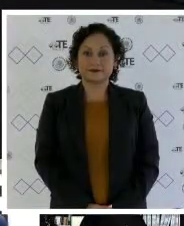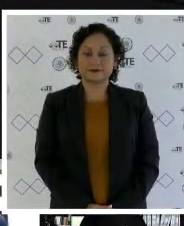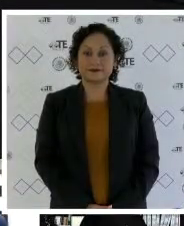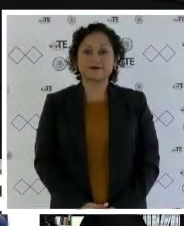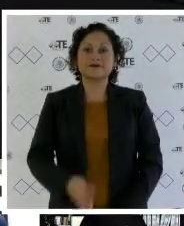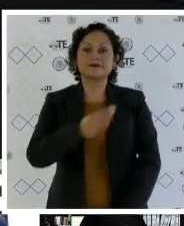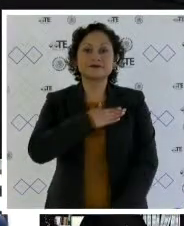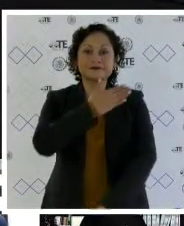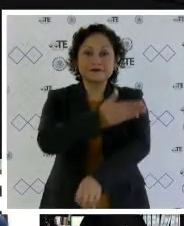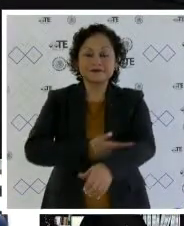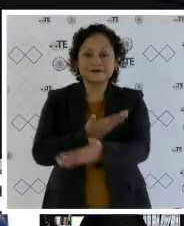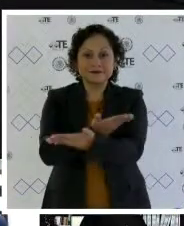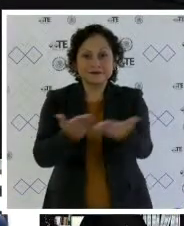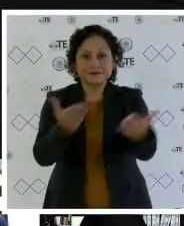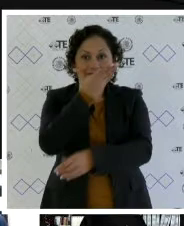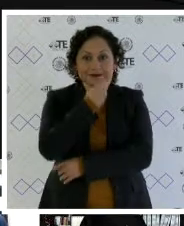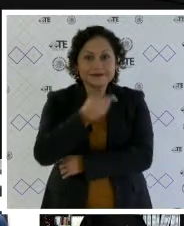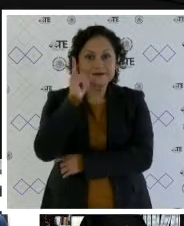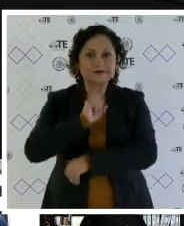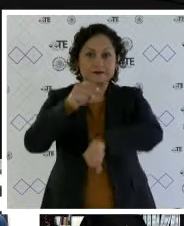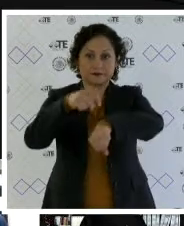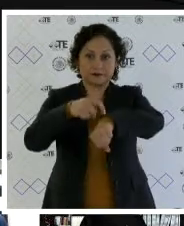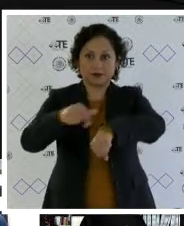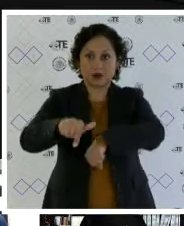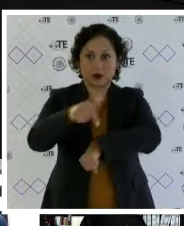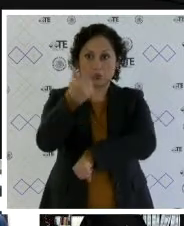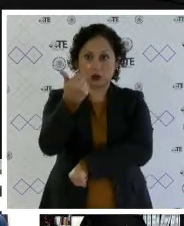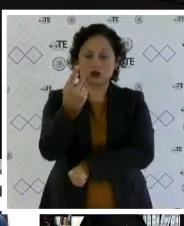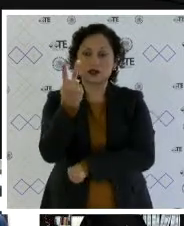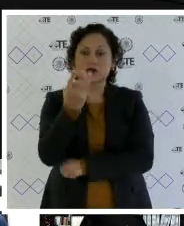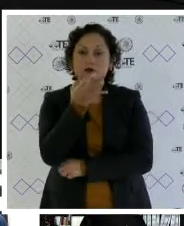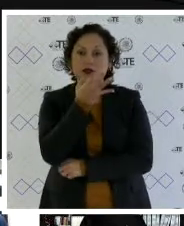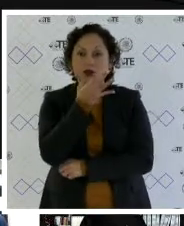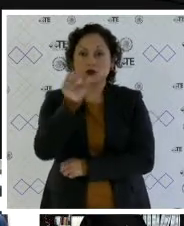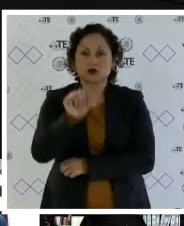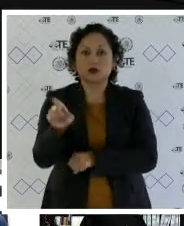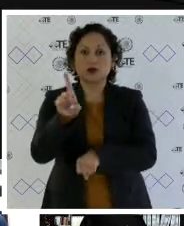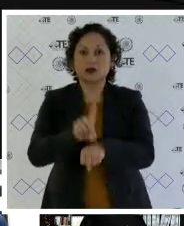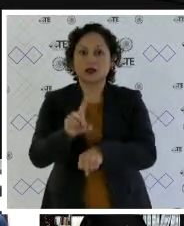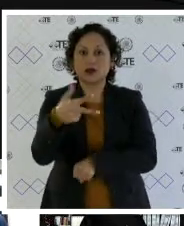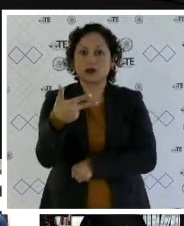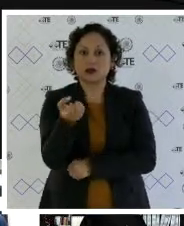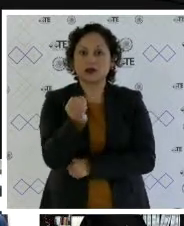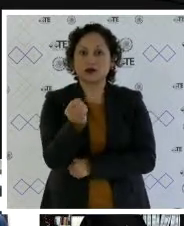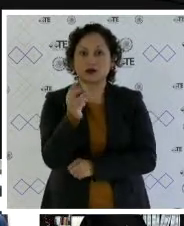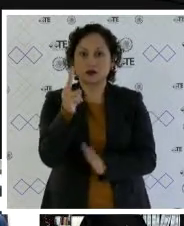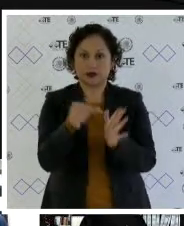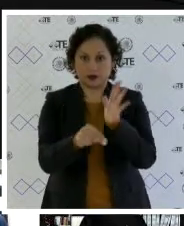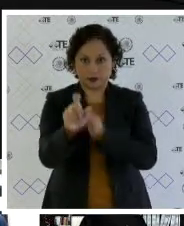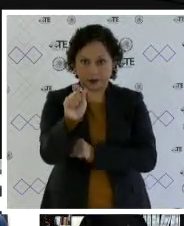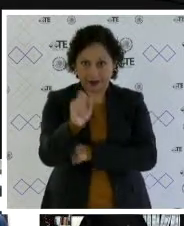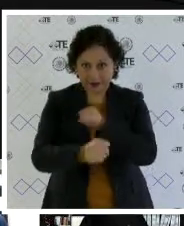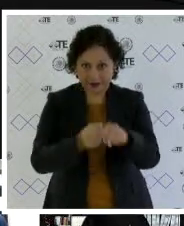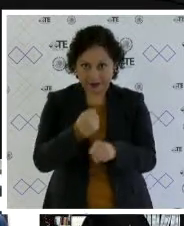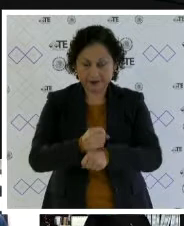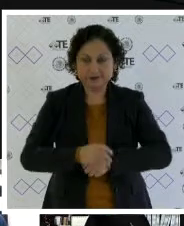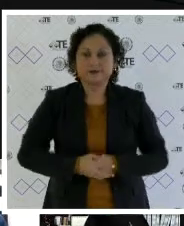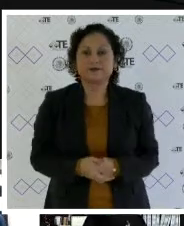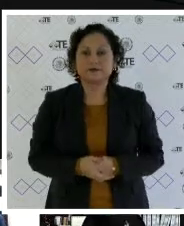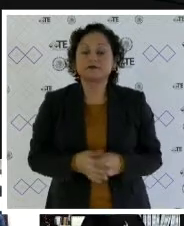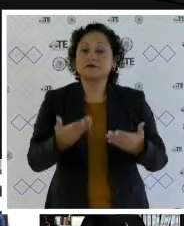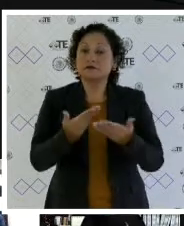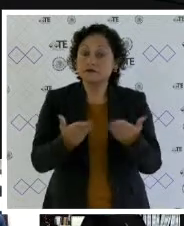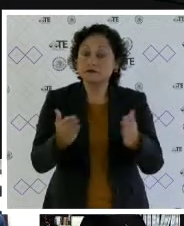Buenas tardes a todas, a todos. Siendo las 12 horas con dos minutos del día 8 de octubre de 2020, vamos a dar inicio a la sesión